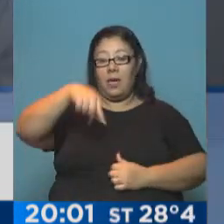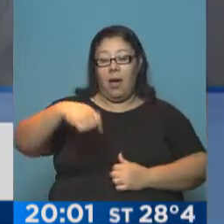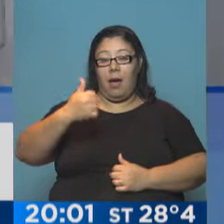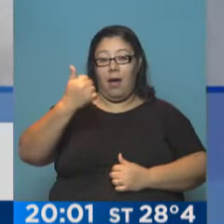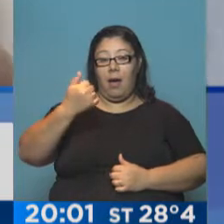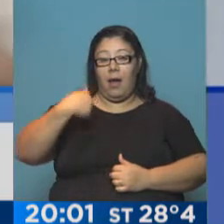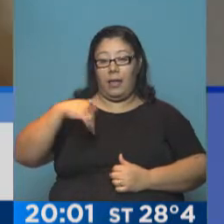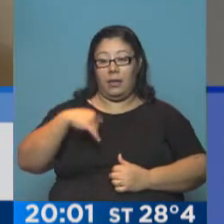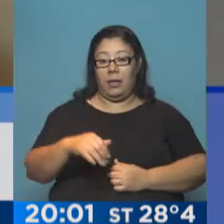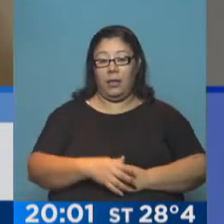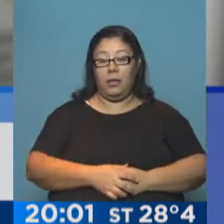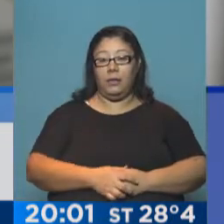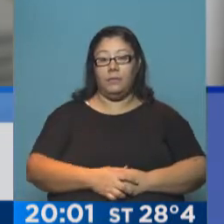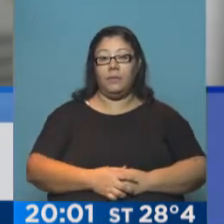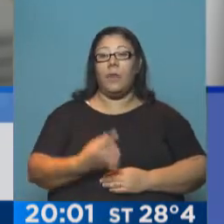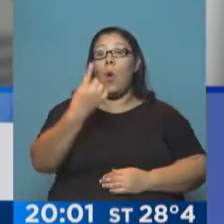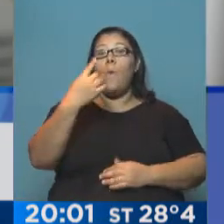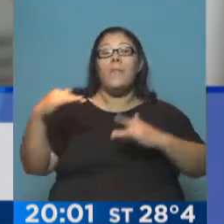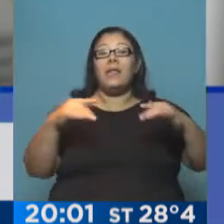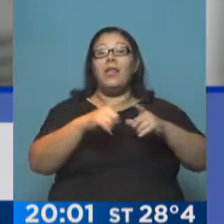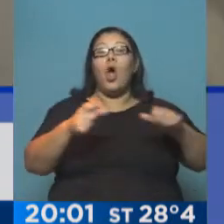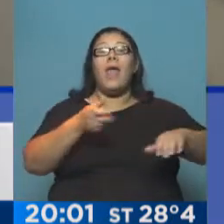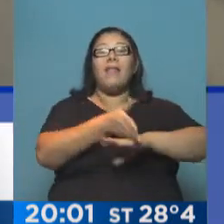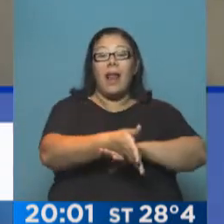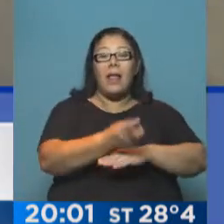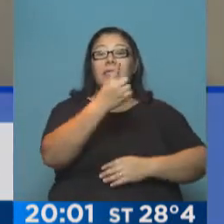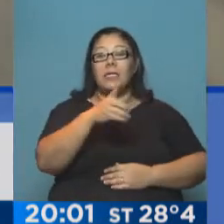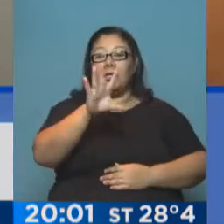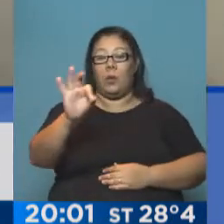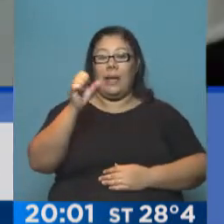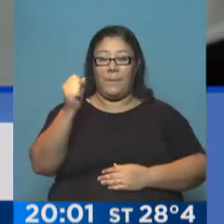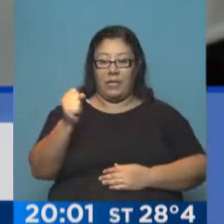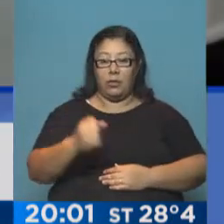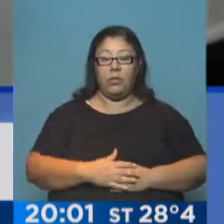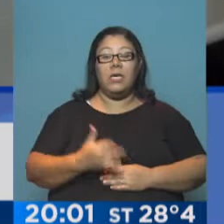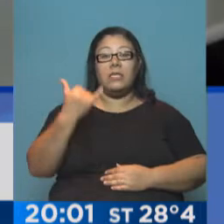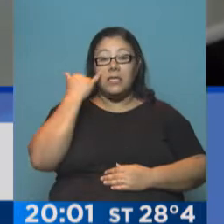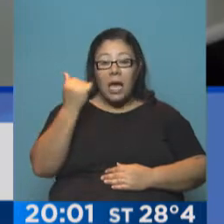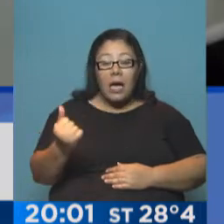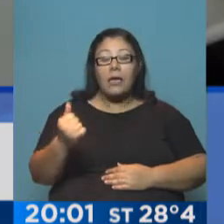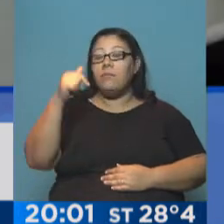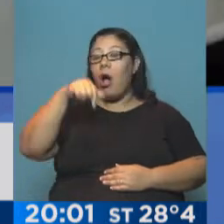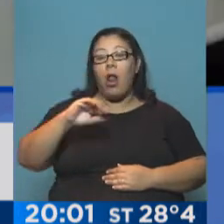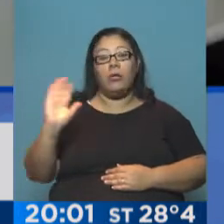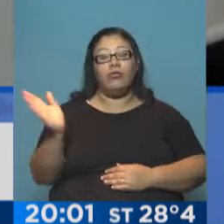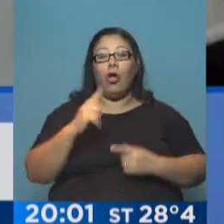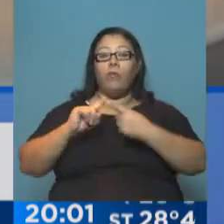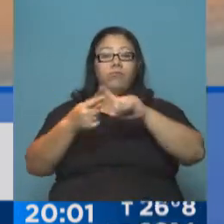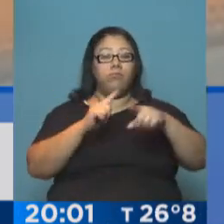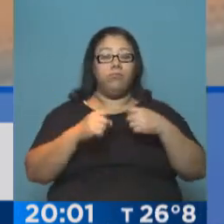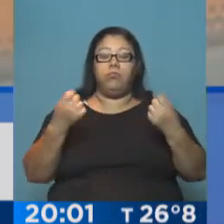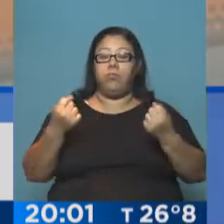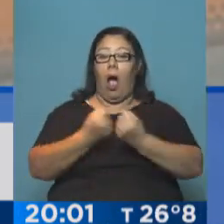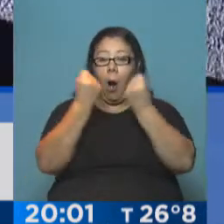Aires, para un partido de fútbol. Hemos identificado, hemos decidido que es necesario estar protegiendo una